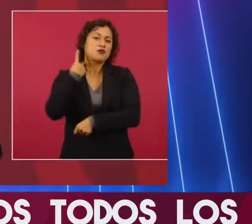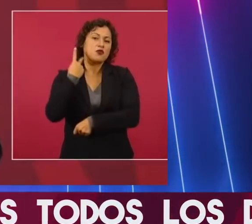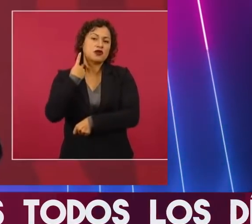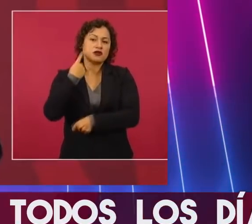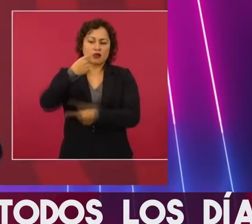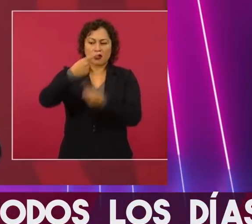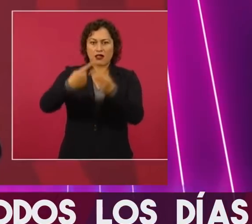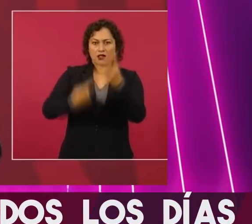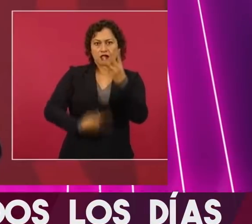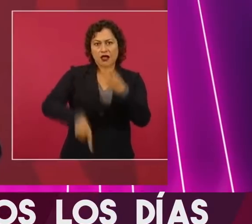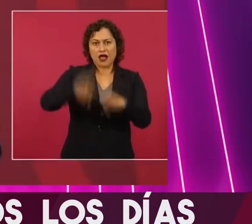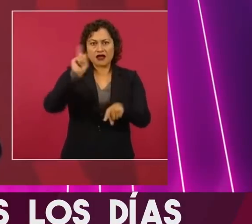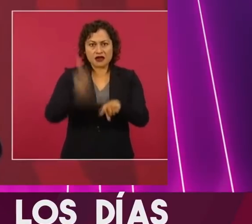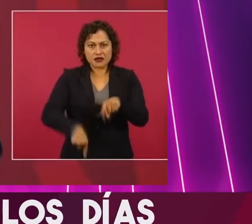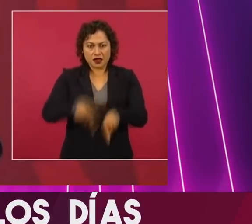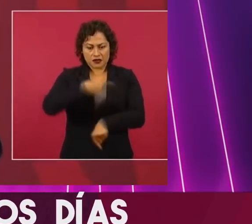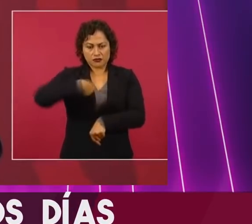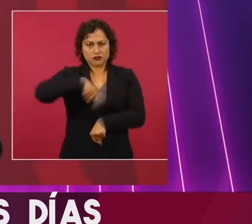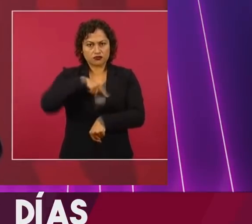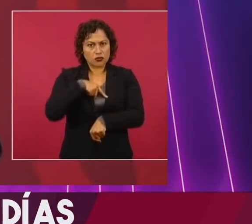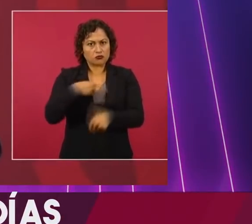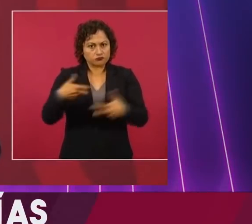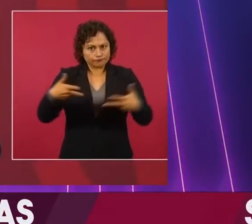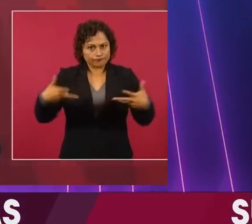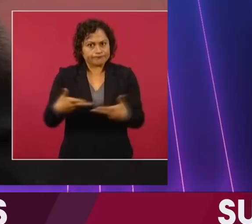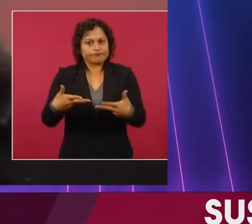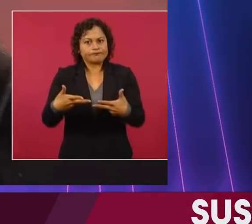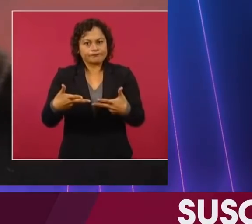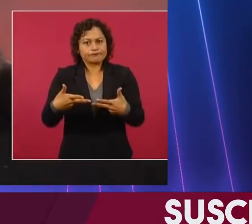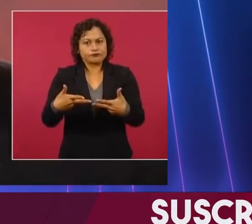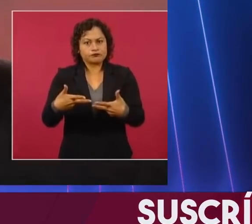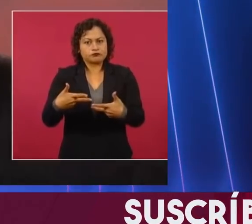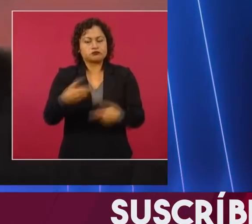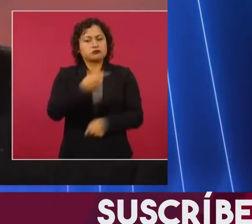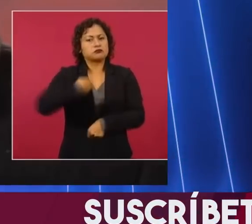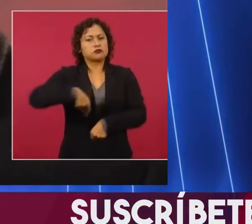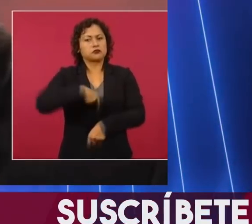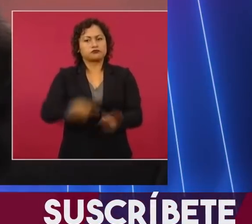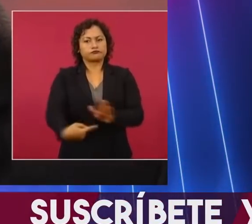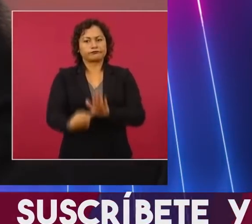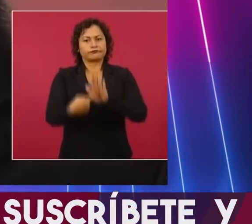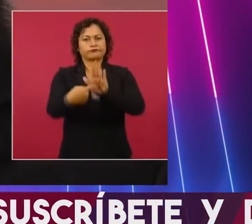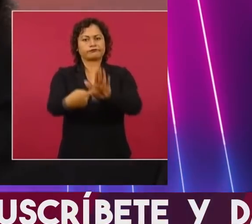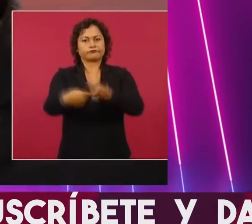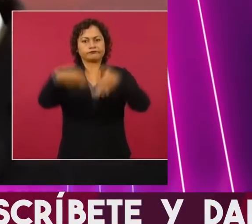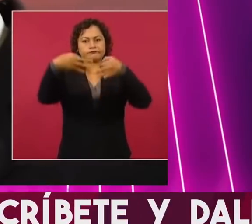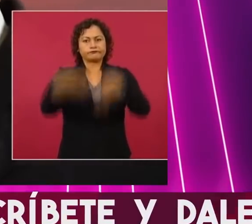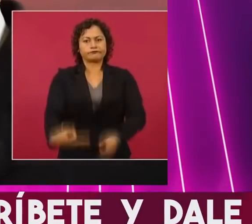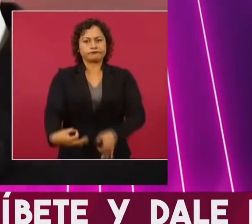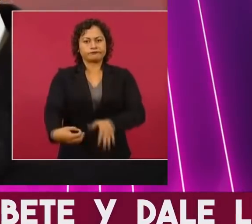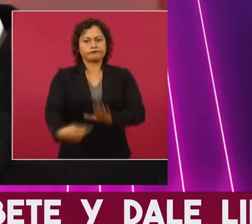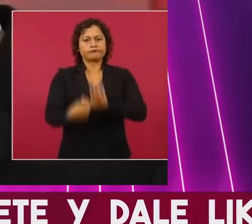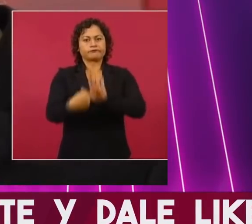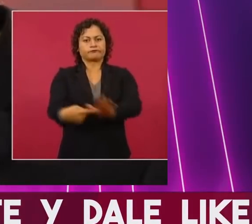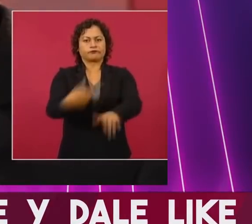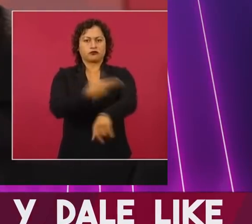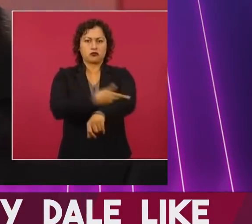Y hemos actuado con honestidad y lo vamos a seguir haciendo. Sin embargo,